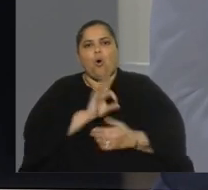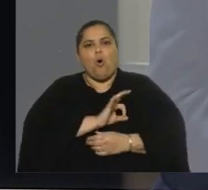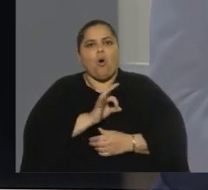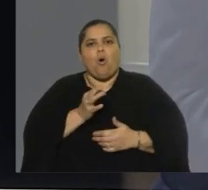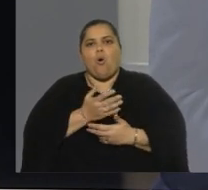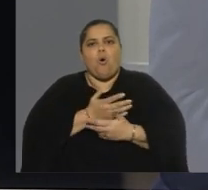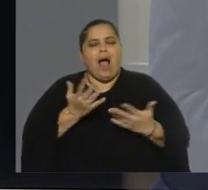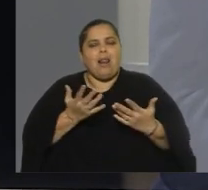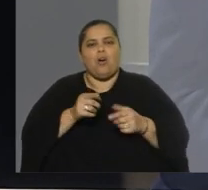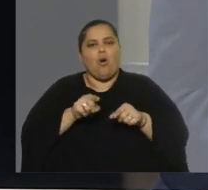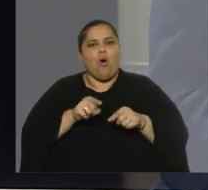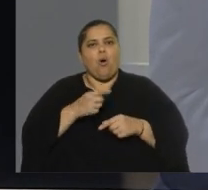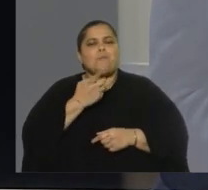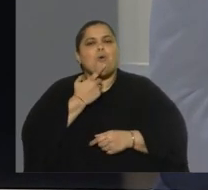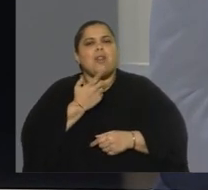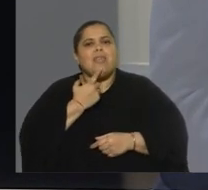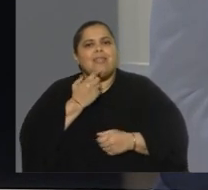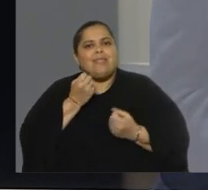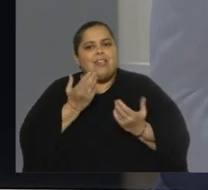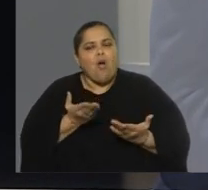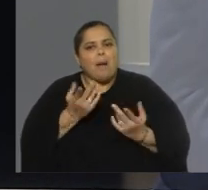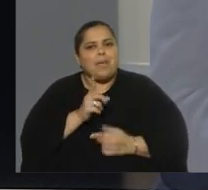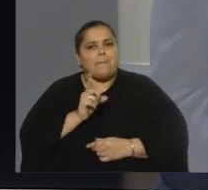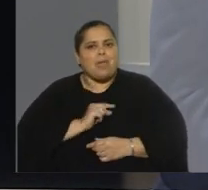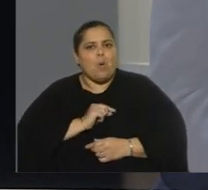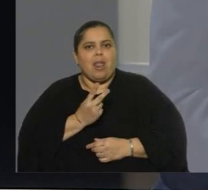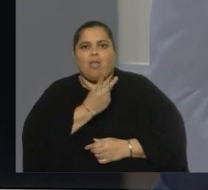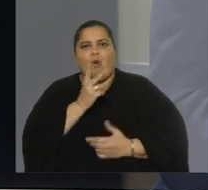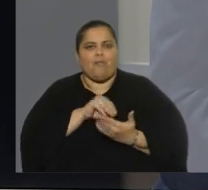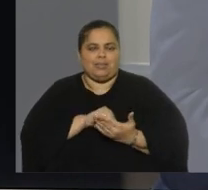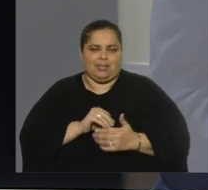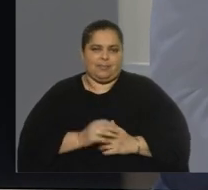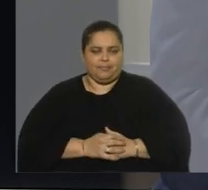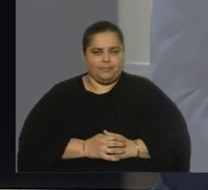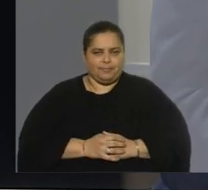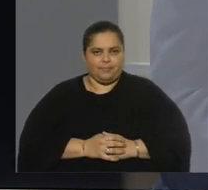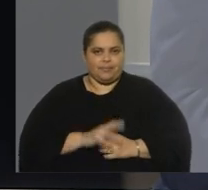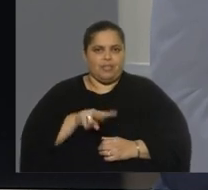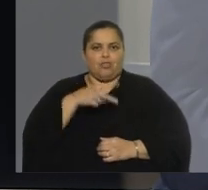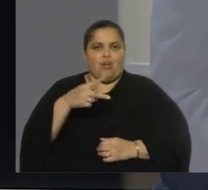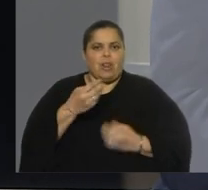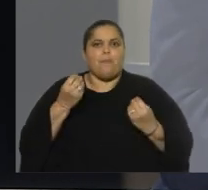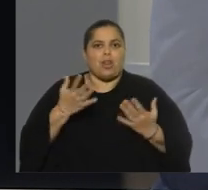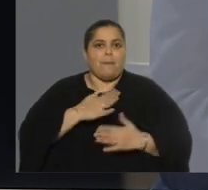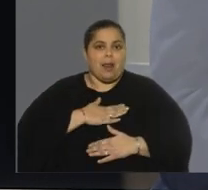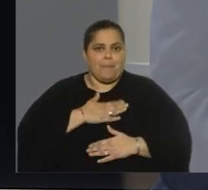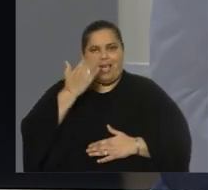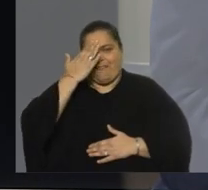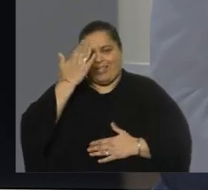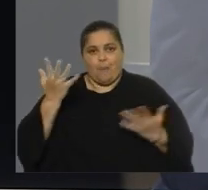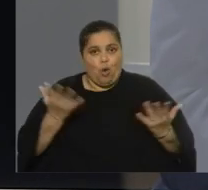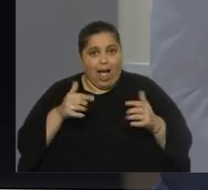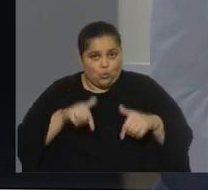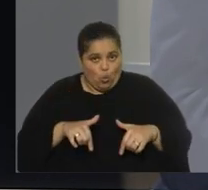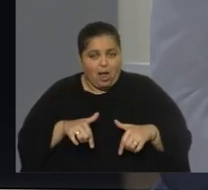una valoración política, a mí me duele dos veces, porque para mí el Frente Amplio actual es